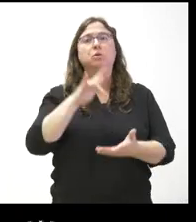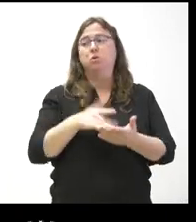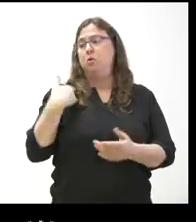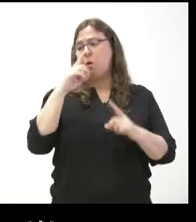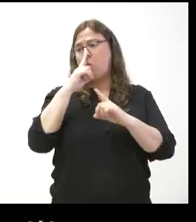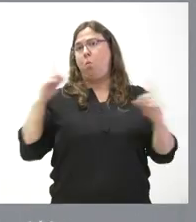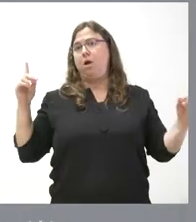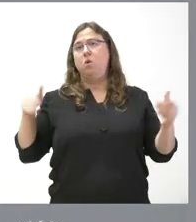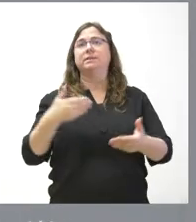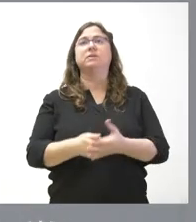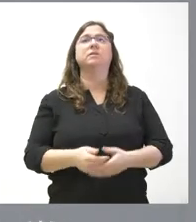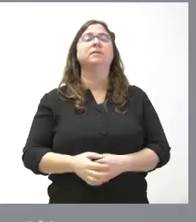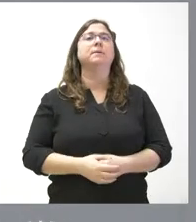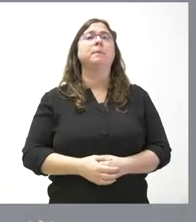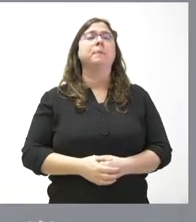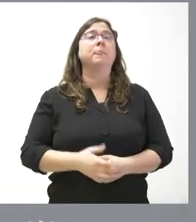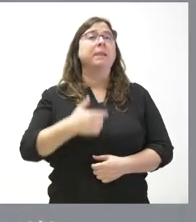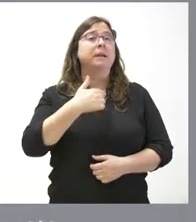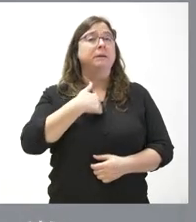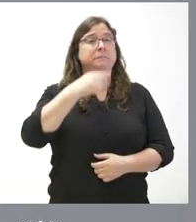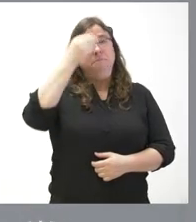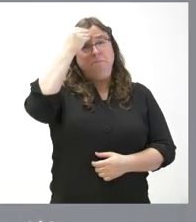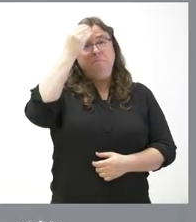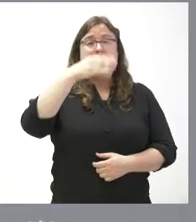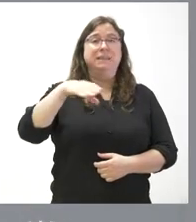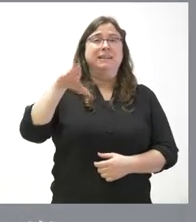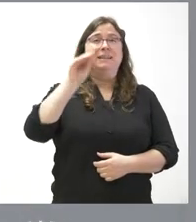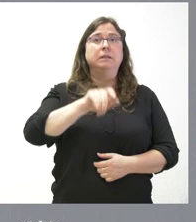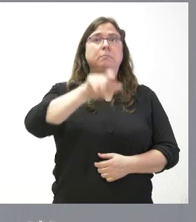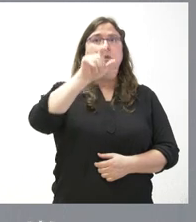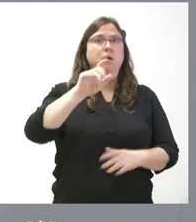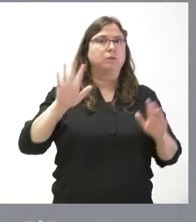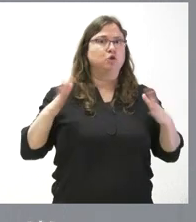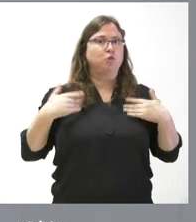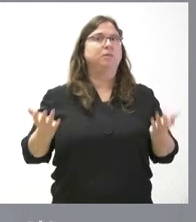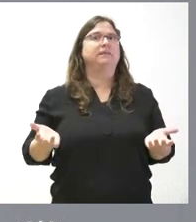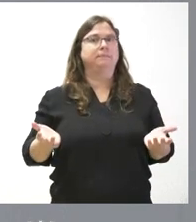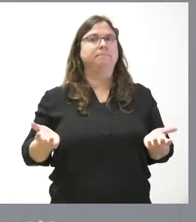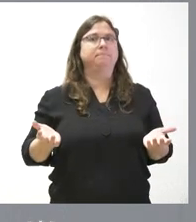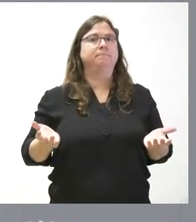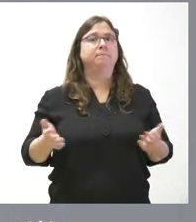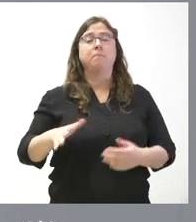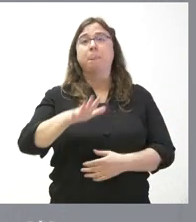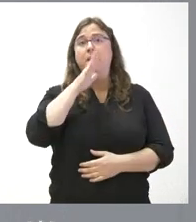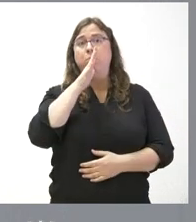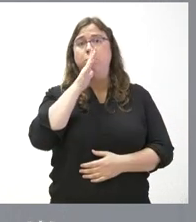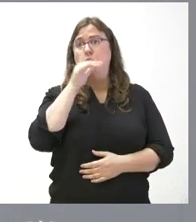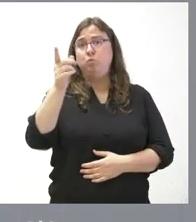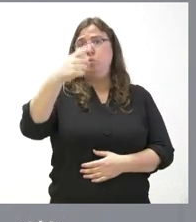año? Pues entendemos que mucha gente lo iba con sorpresa, porque todos ustedes